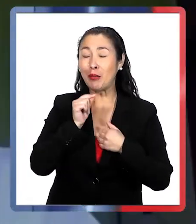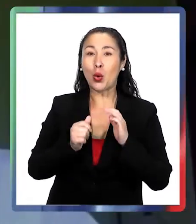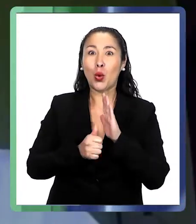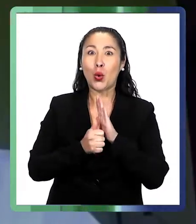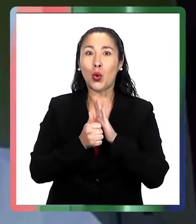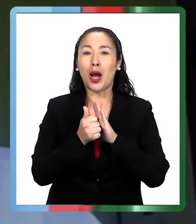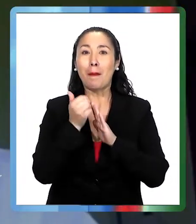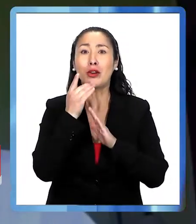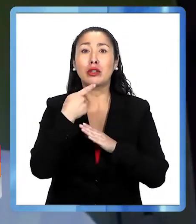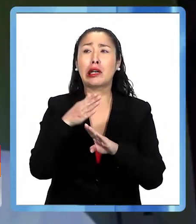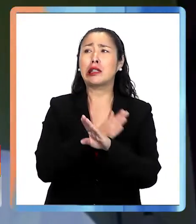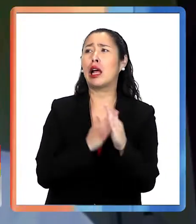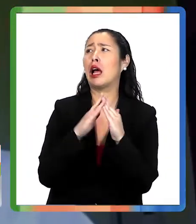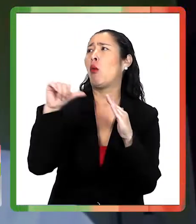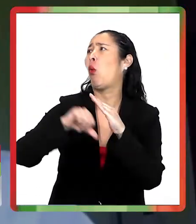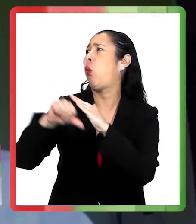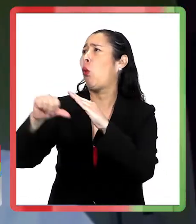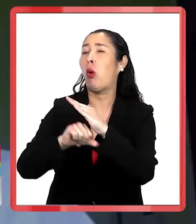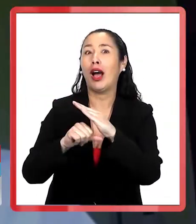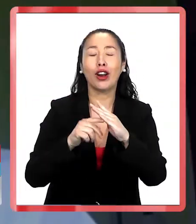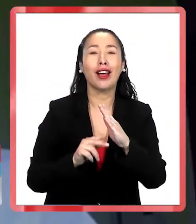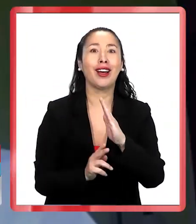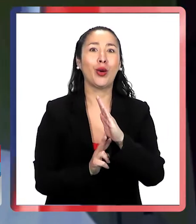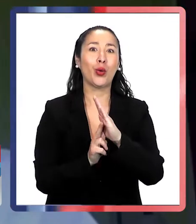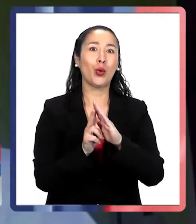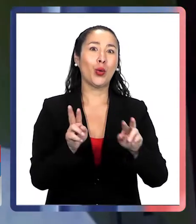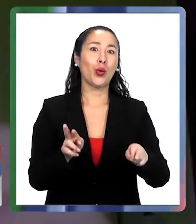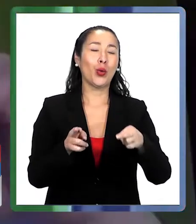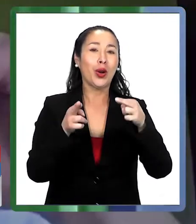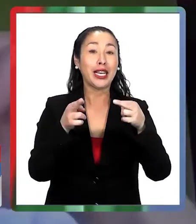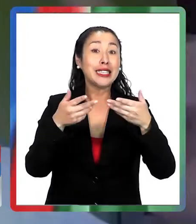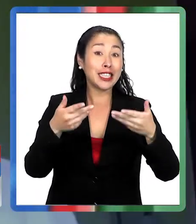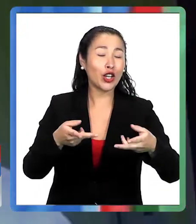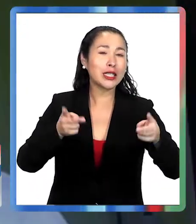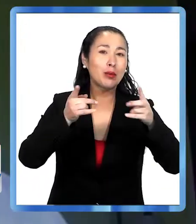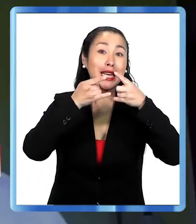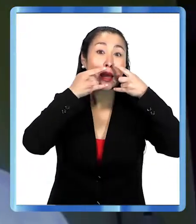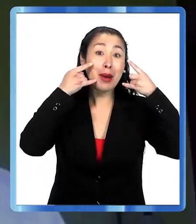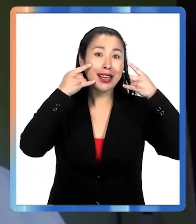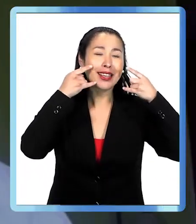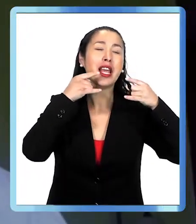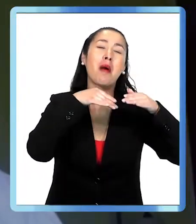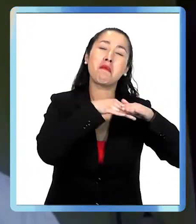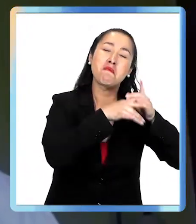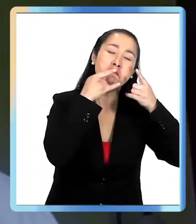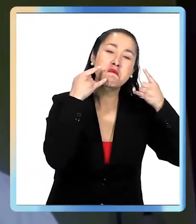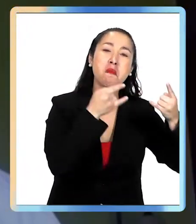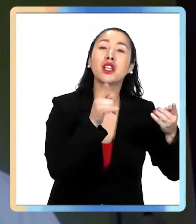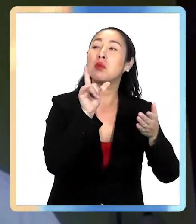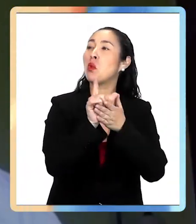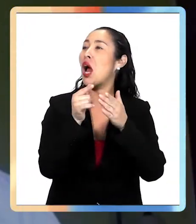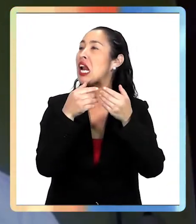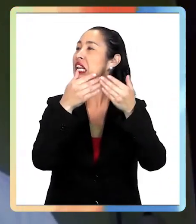saliendo. Estábamos desesperados por salir y ahora se permitió que las mascarillas las pudiéramos eliminar cuando estamos